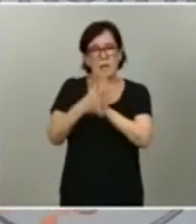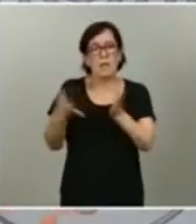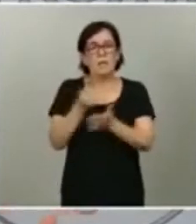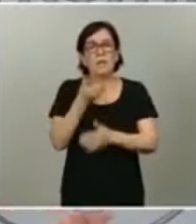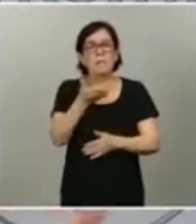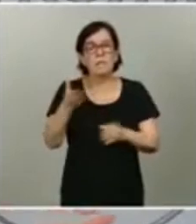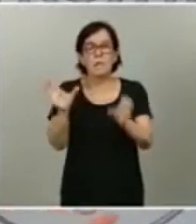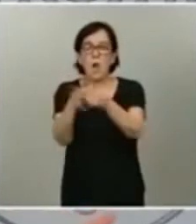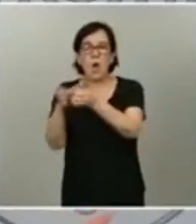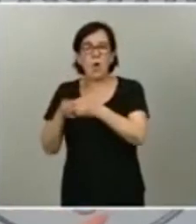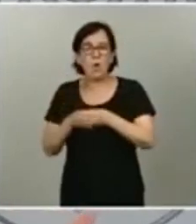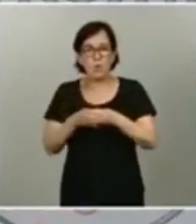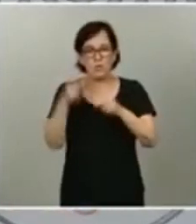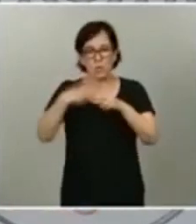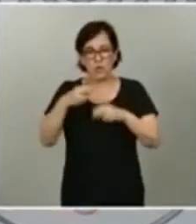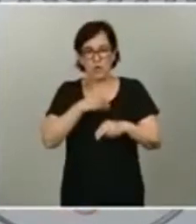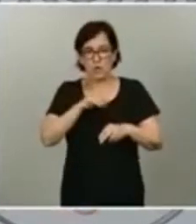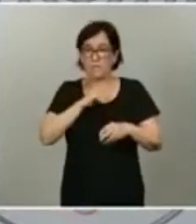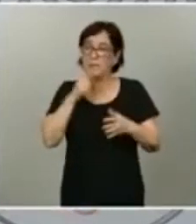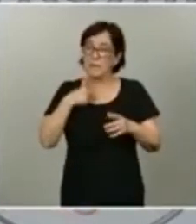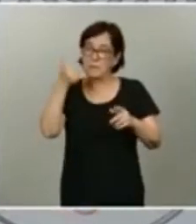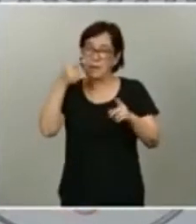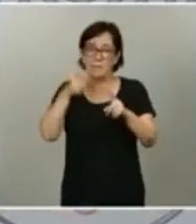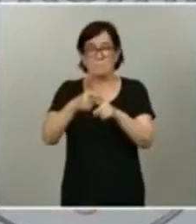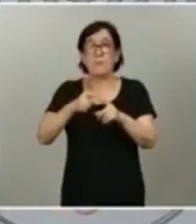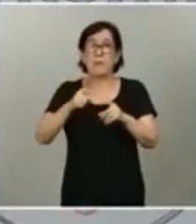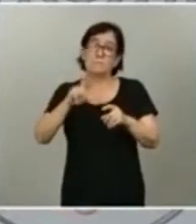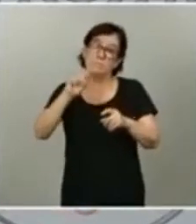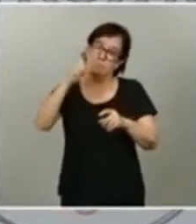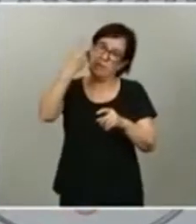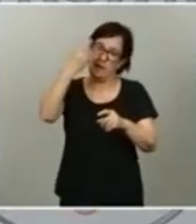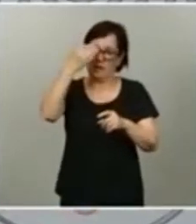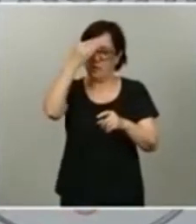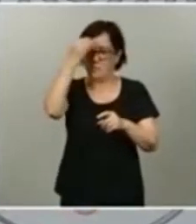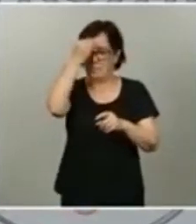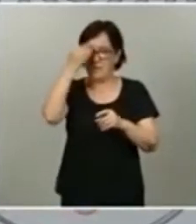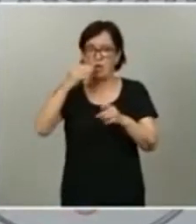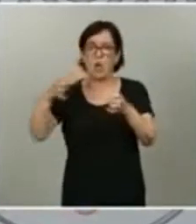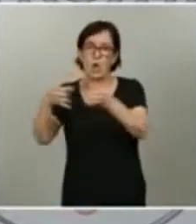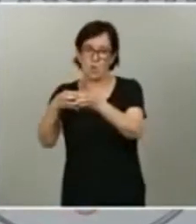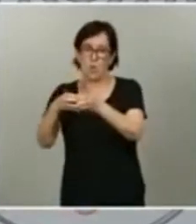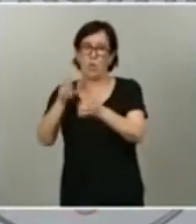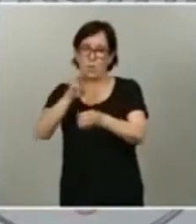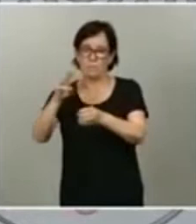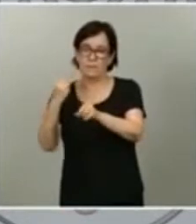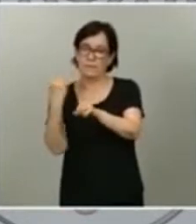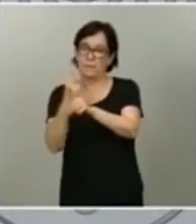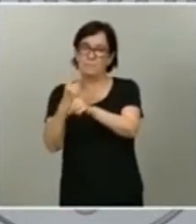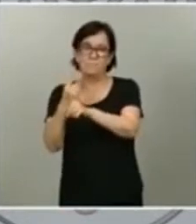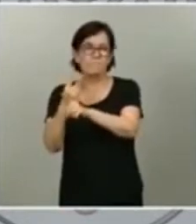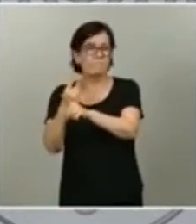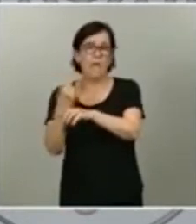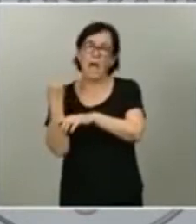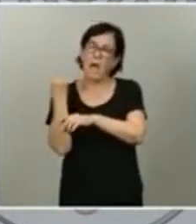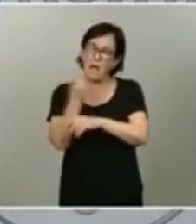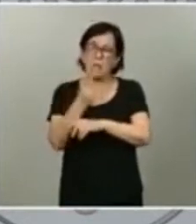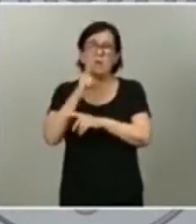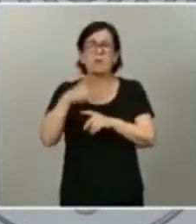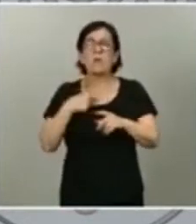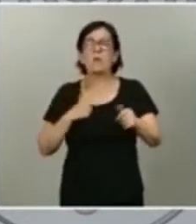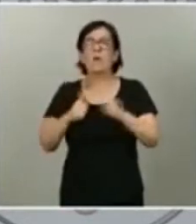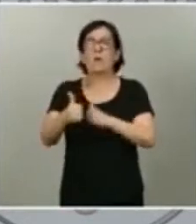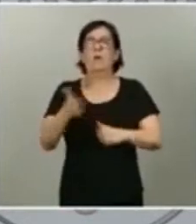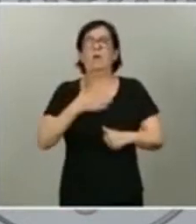de España, pero sobre todo al principal partido de la oposición, que arrime el hombro, que no anteponga los intereses partidistas